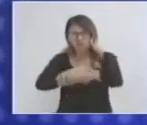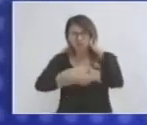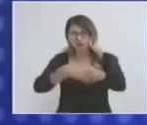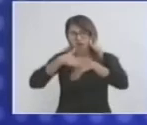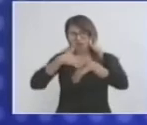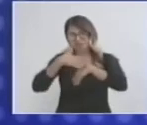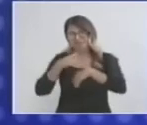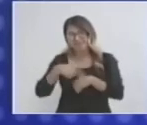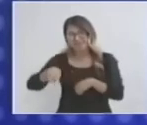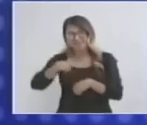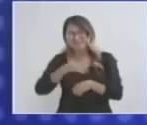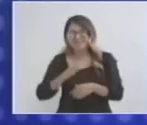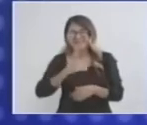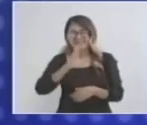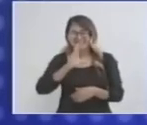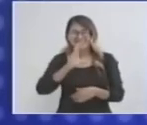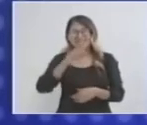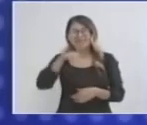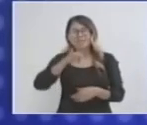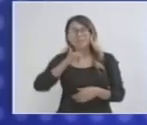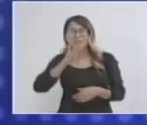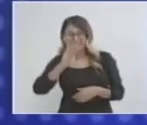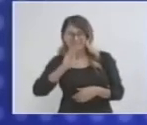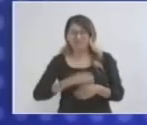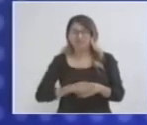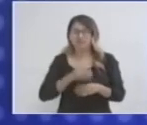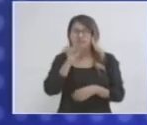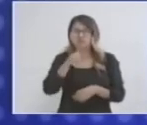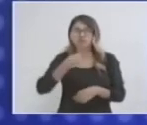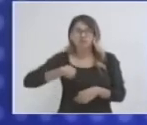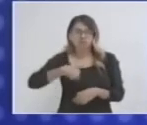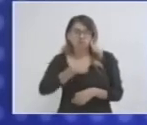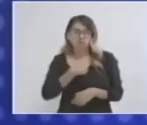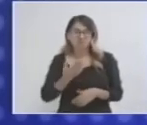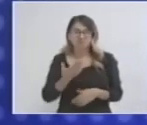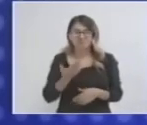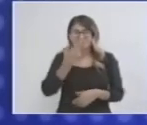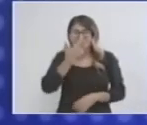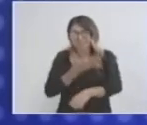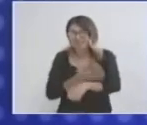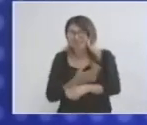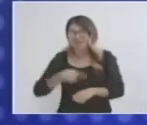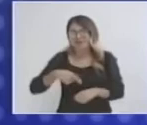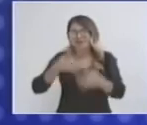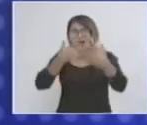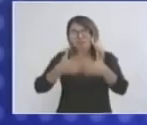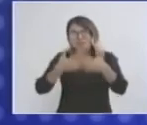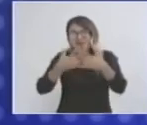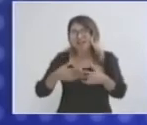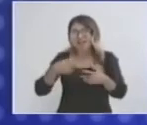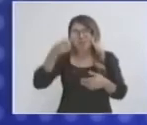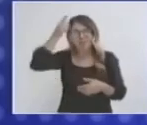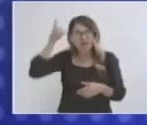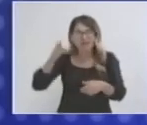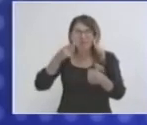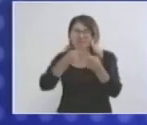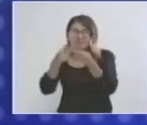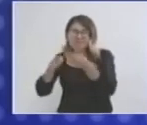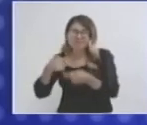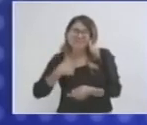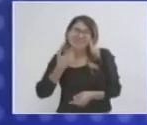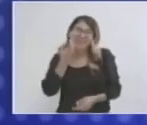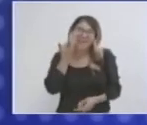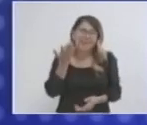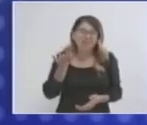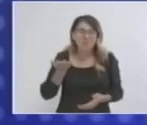gran alianza que es CEMIC donde estamos los empresarios formales del sector, donde estamos muchos empresarios con ganas de mejorar